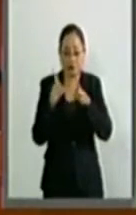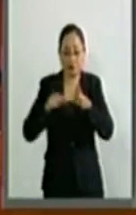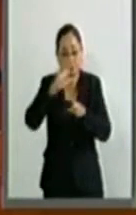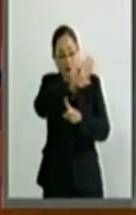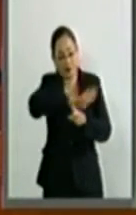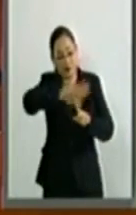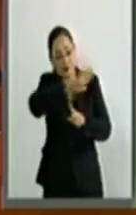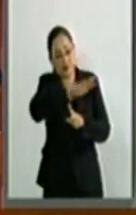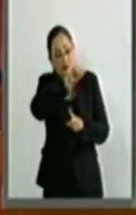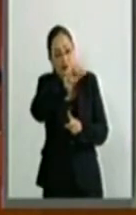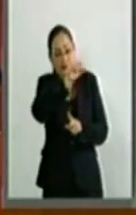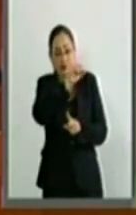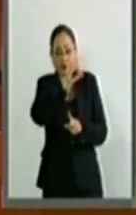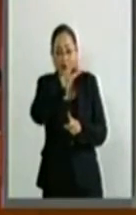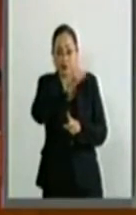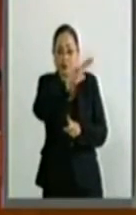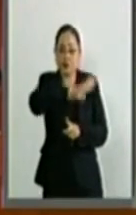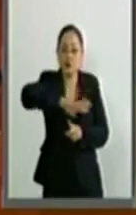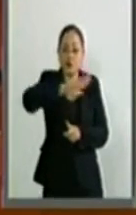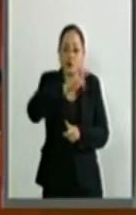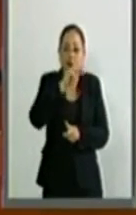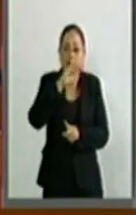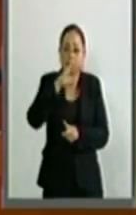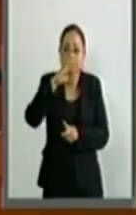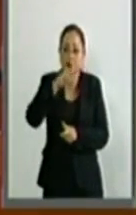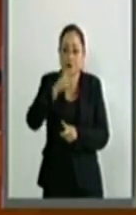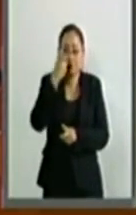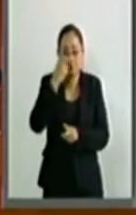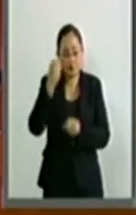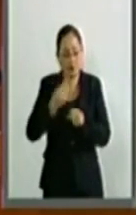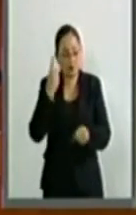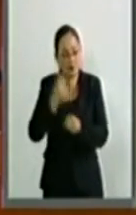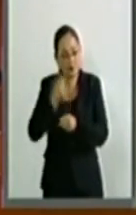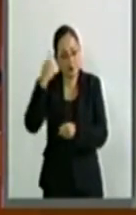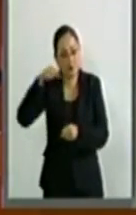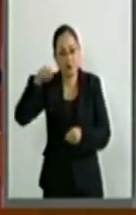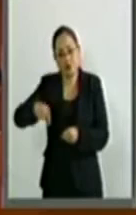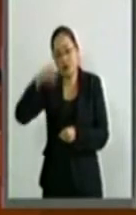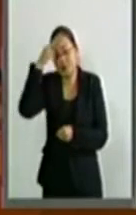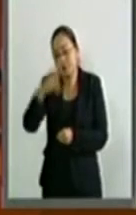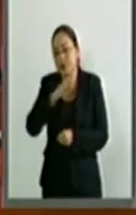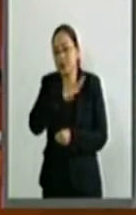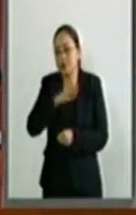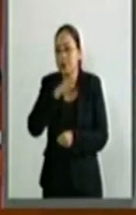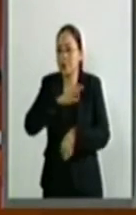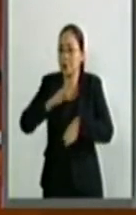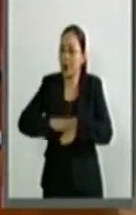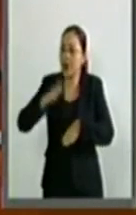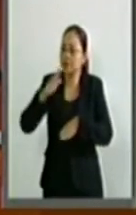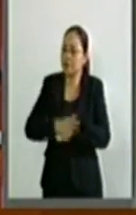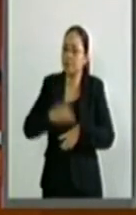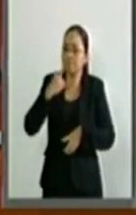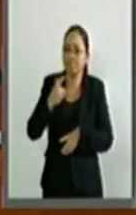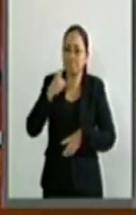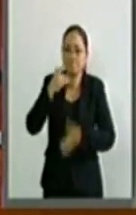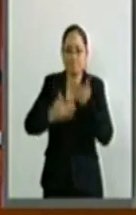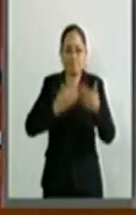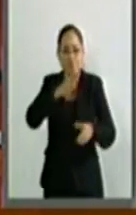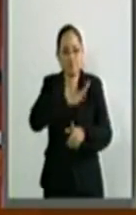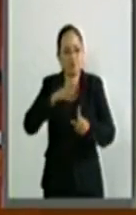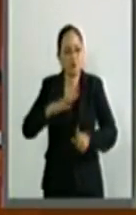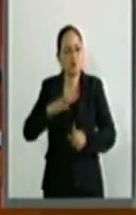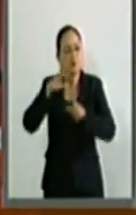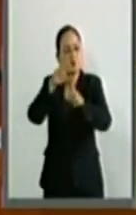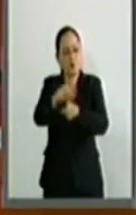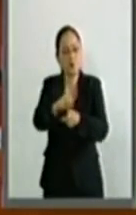una verdadera oportunidad para que México multiplique sus esfuerzos y para que México pueda seguir